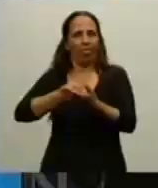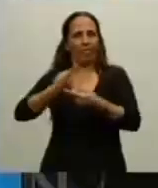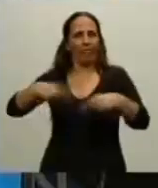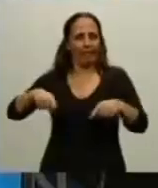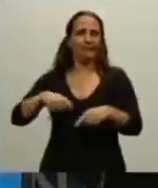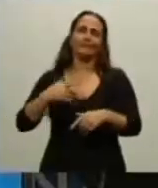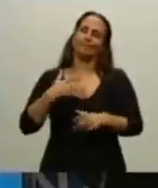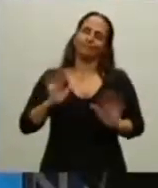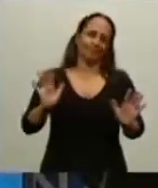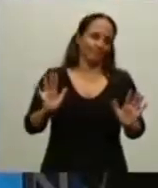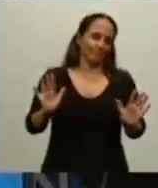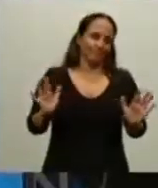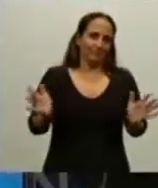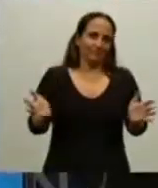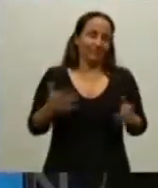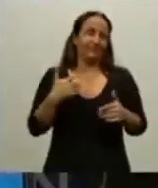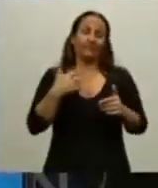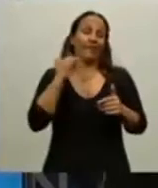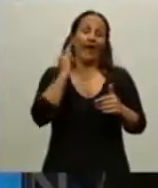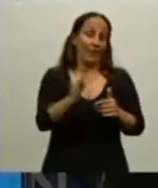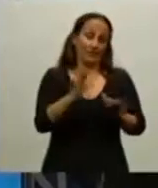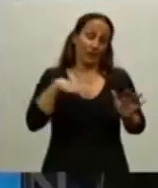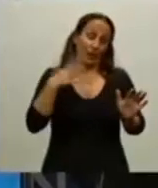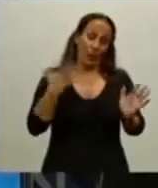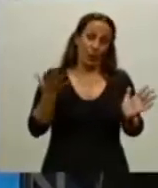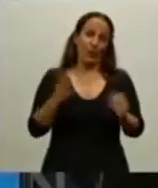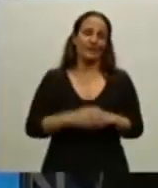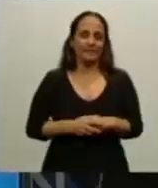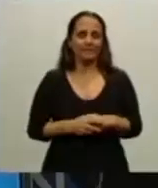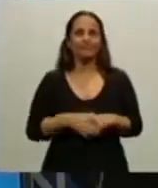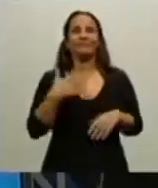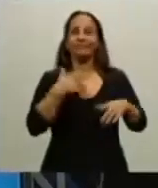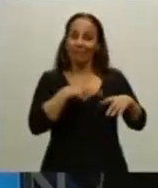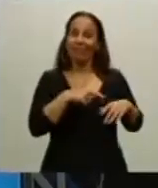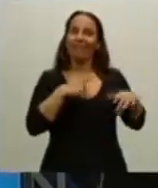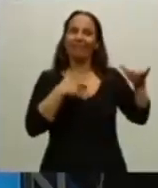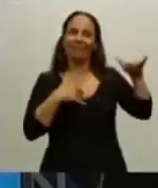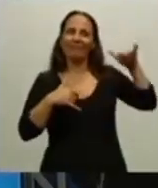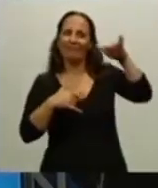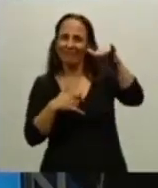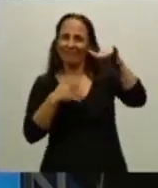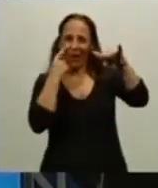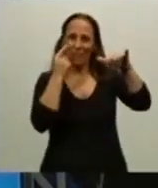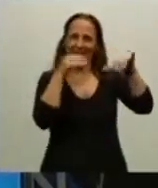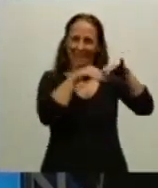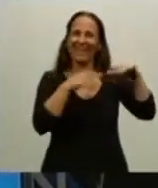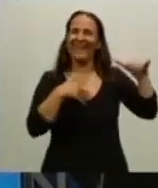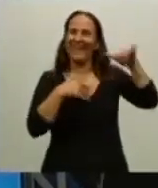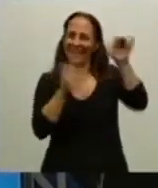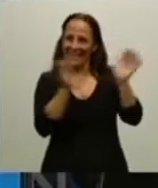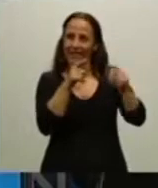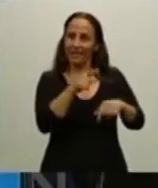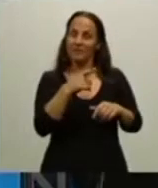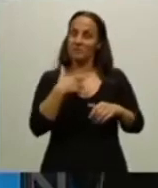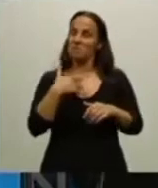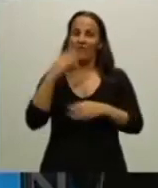se los aviso, voló y la familia, le agradezco a la familia